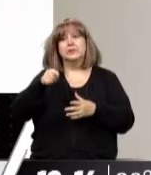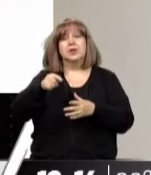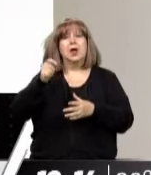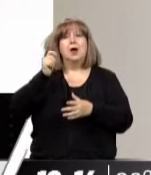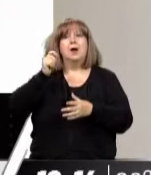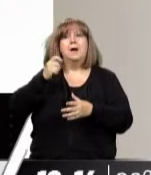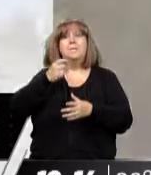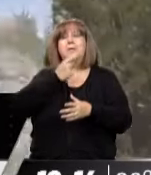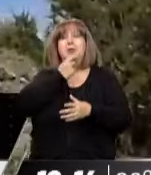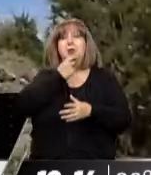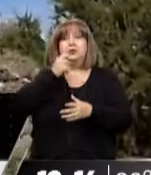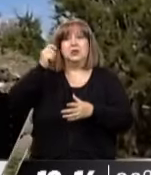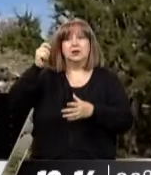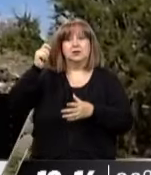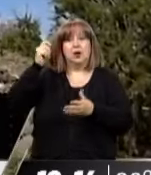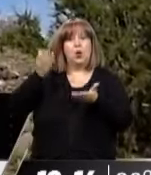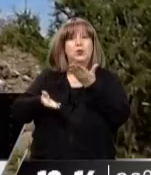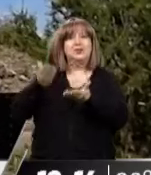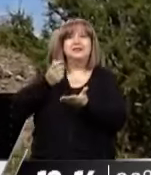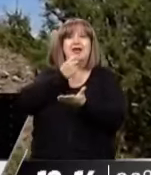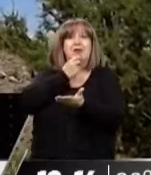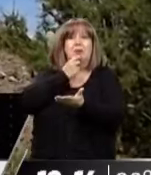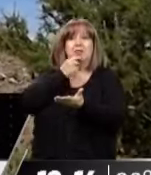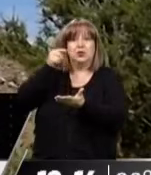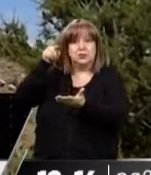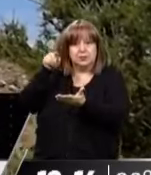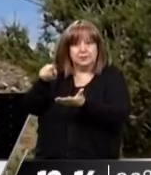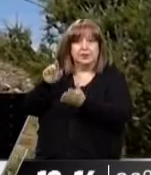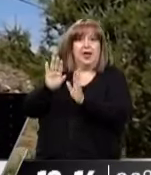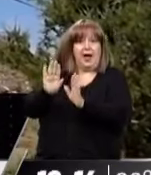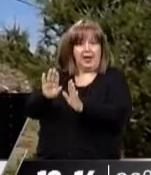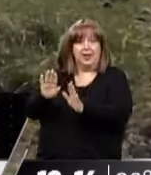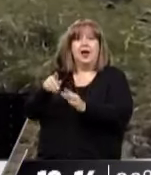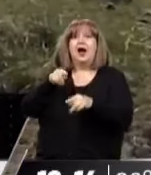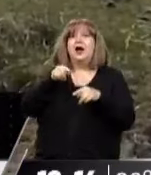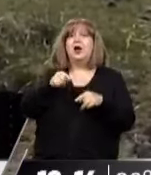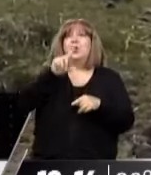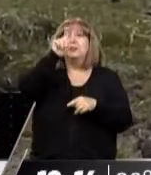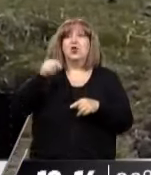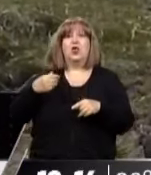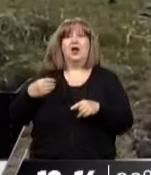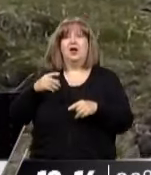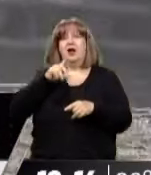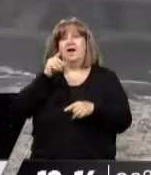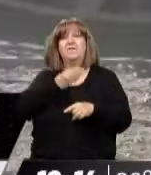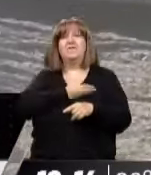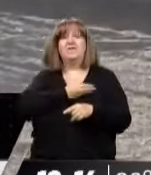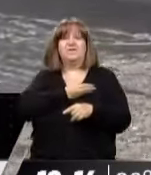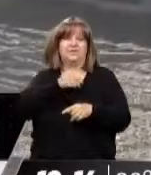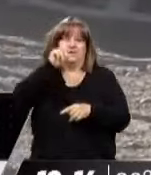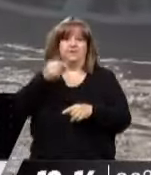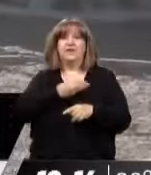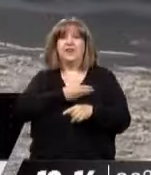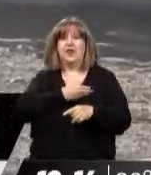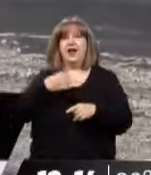provincial la decisión de esto, cuando no hay materia federal en juego. Acá no hay materia federal en juego. Sino, decididamente, un